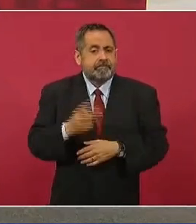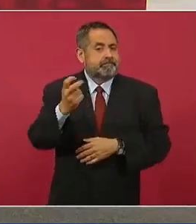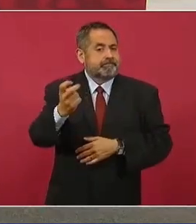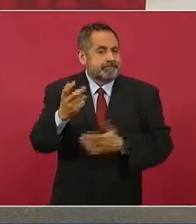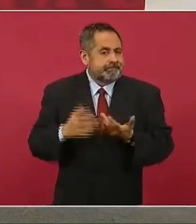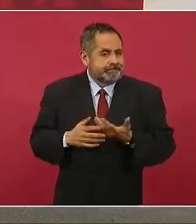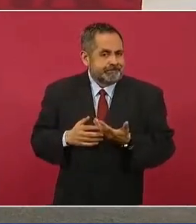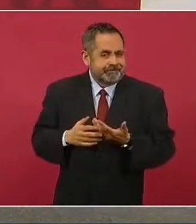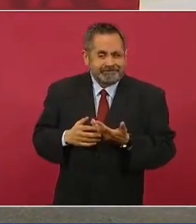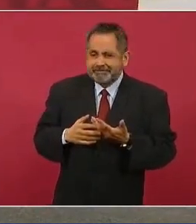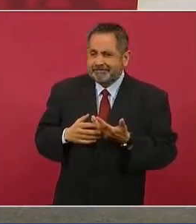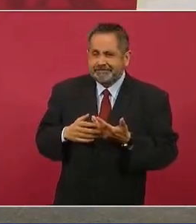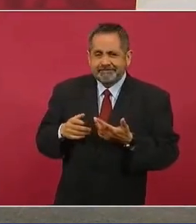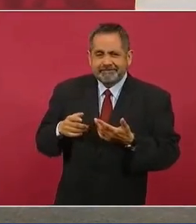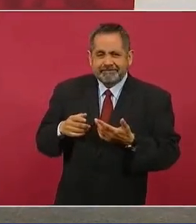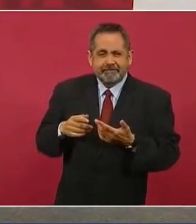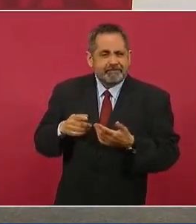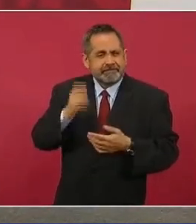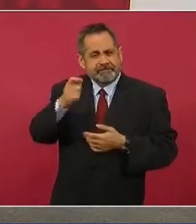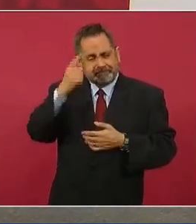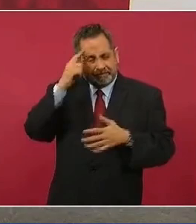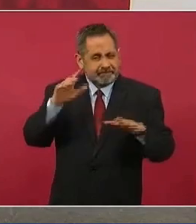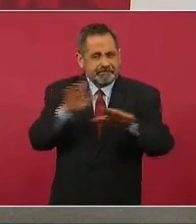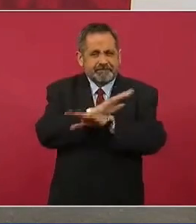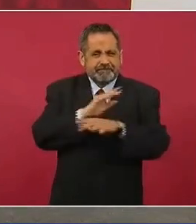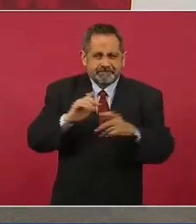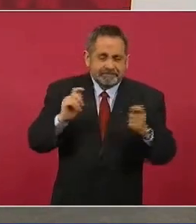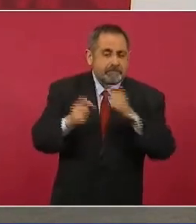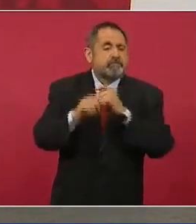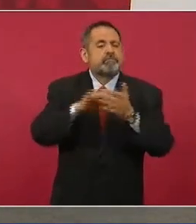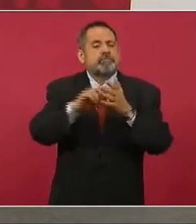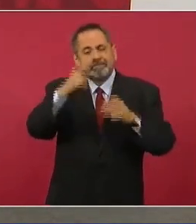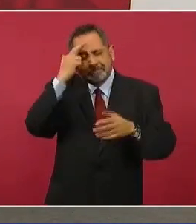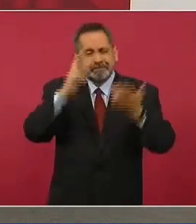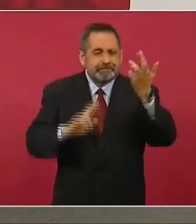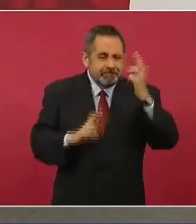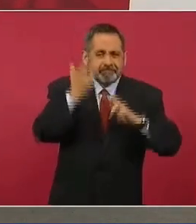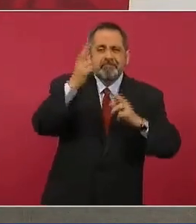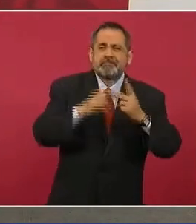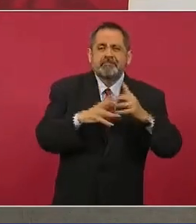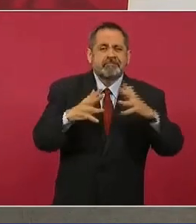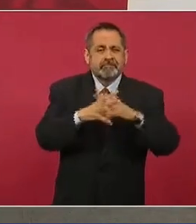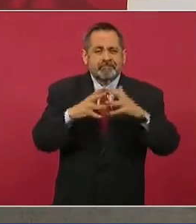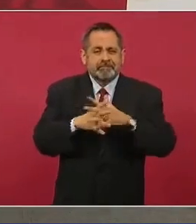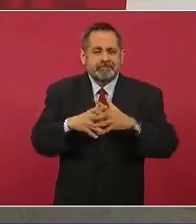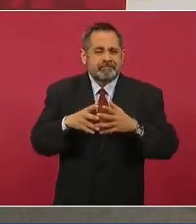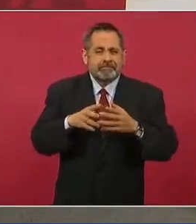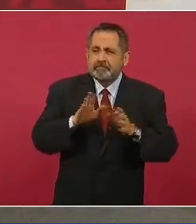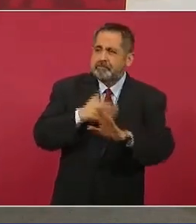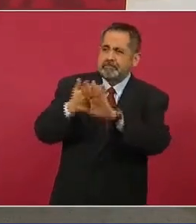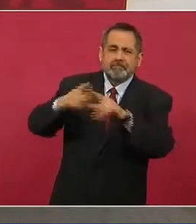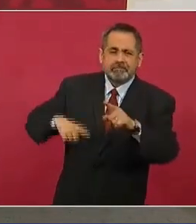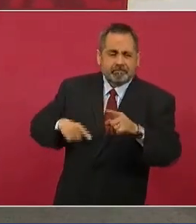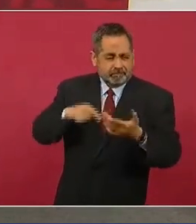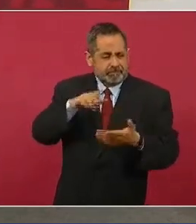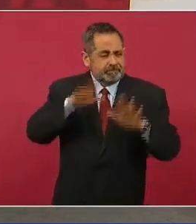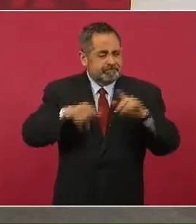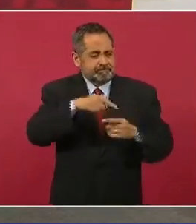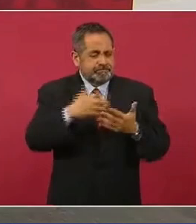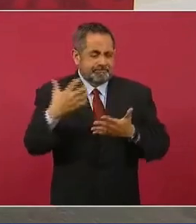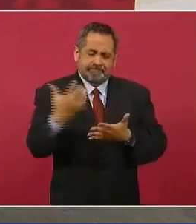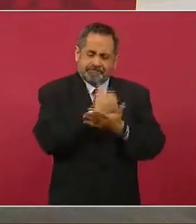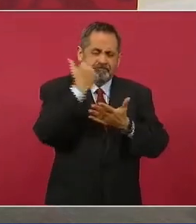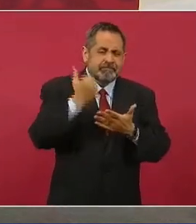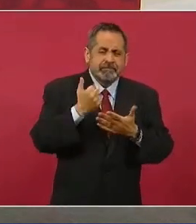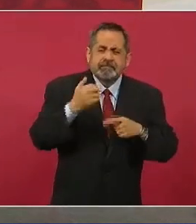una guerrilla, si son menos que un